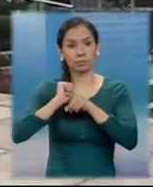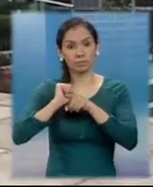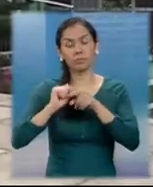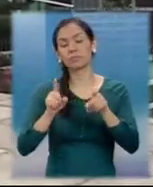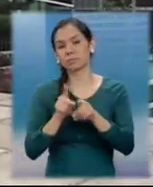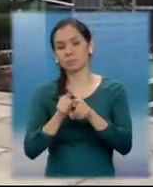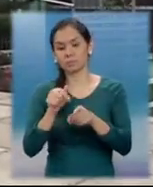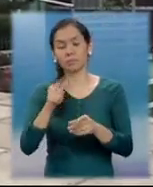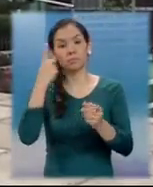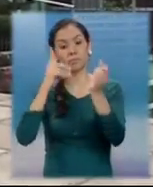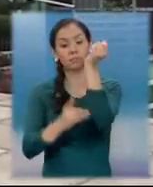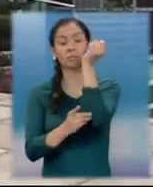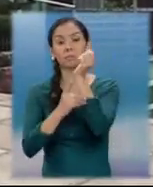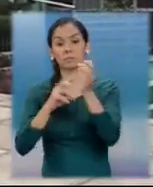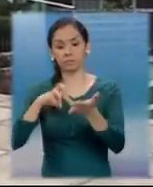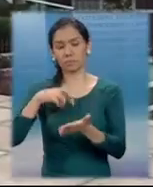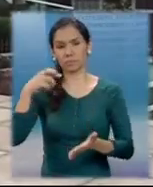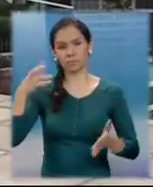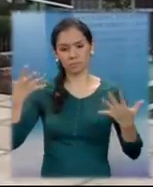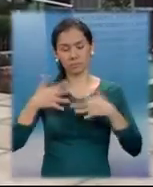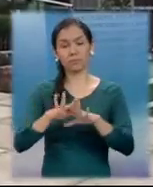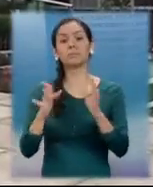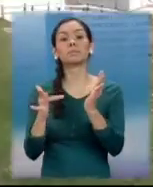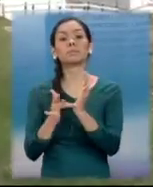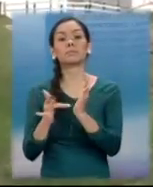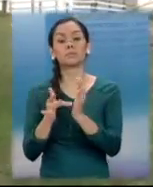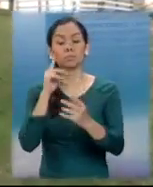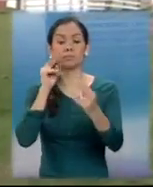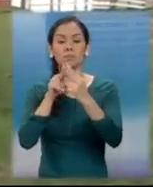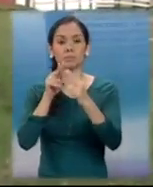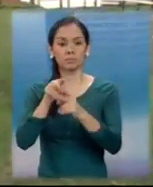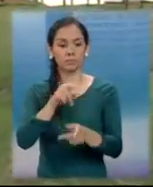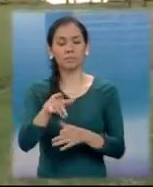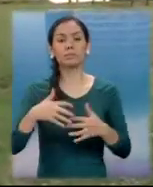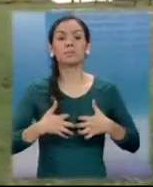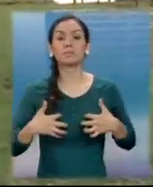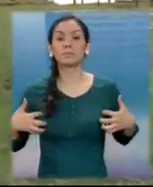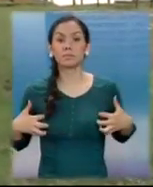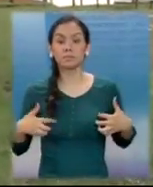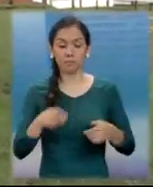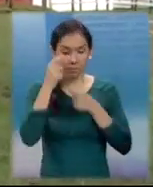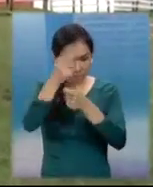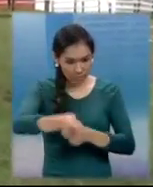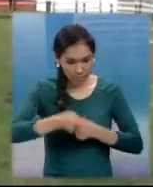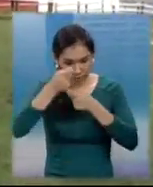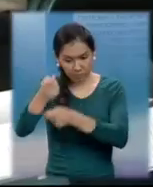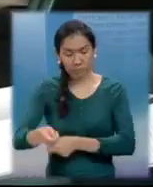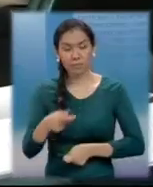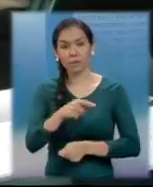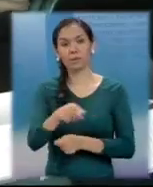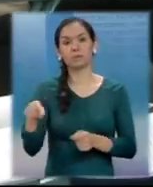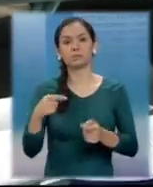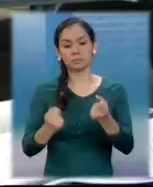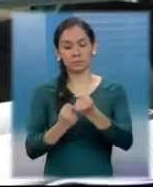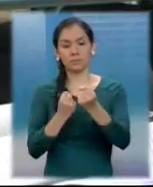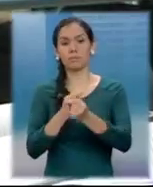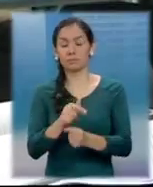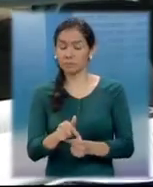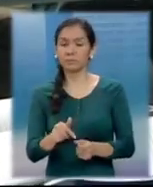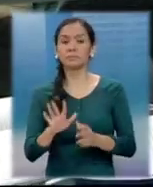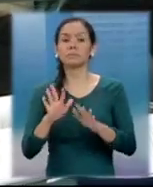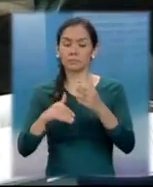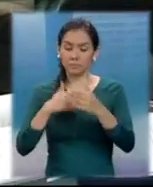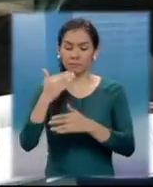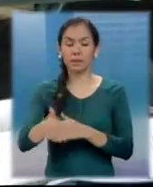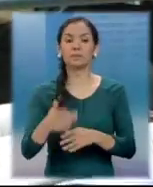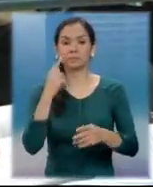del país, incorporando técnicos con conocimientos en la ciencia agropecuaria y forestales, aunque ahora contará